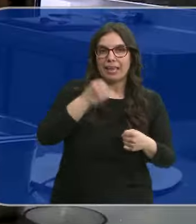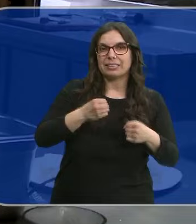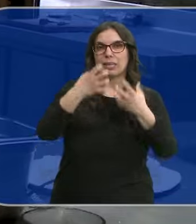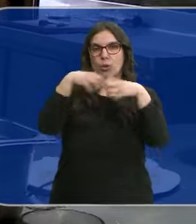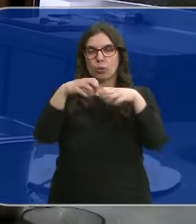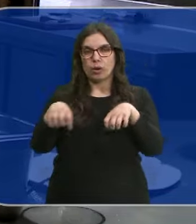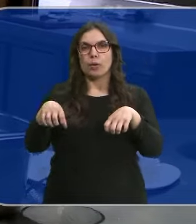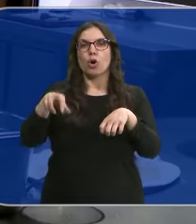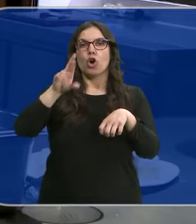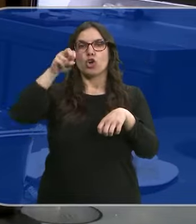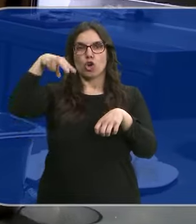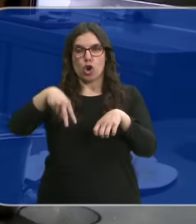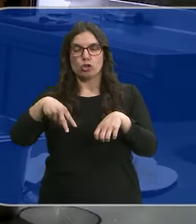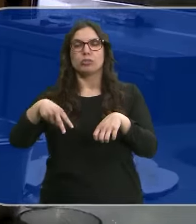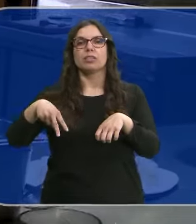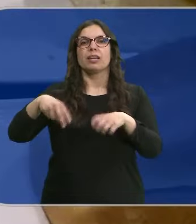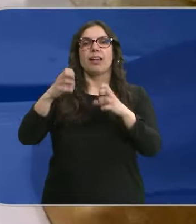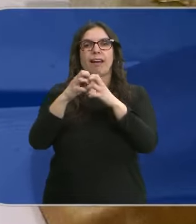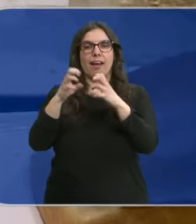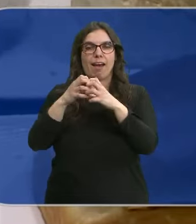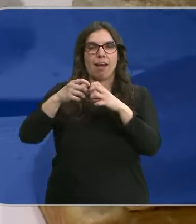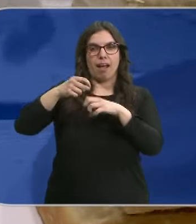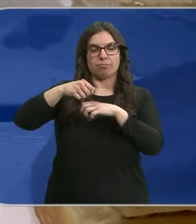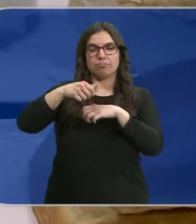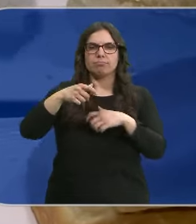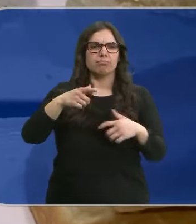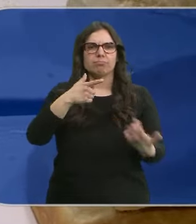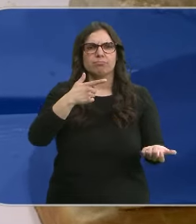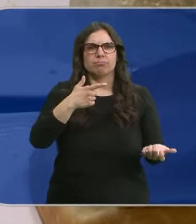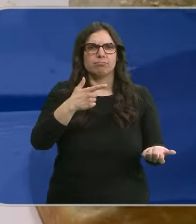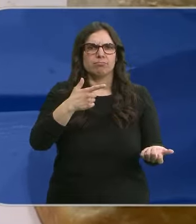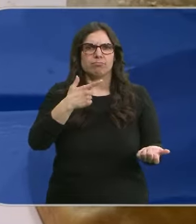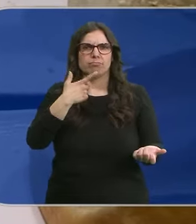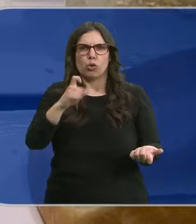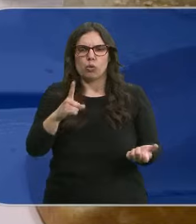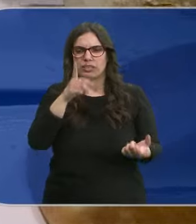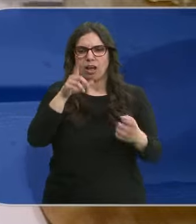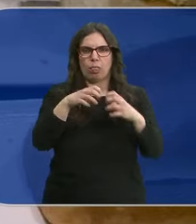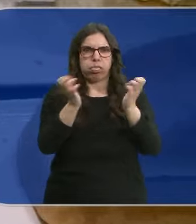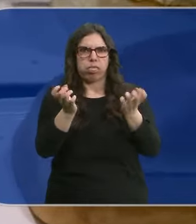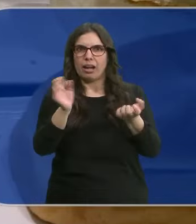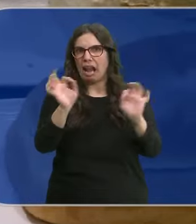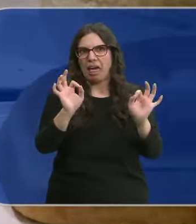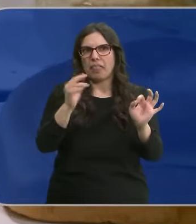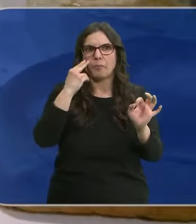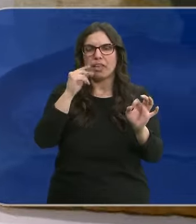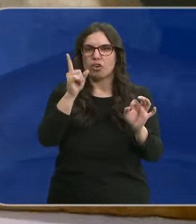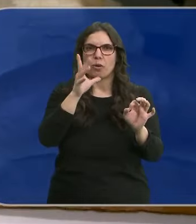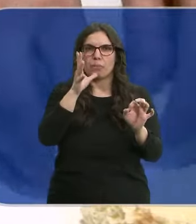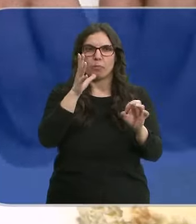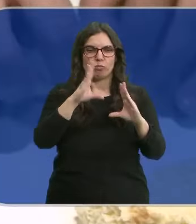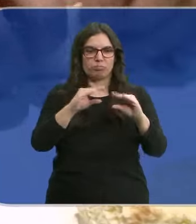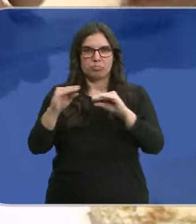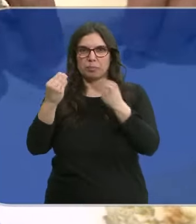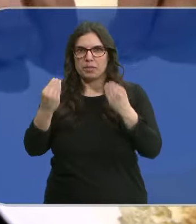huevo y ron no hay que escatimar. No nos cuesta cogerla ni tenemos ese miedo de que se nos rompa es que no va a estar muy